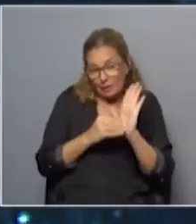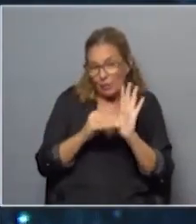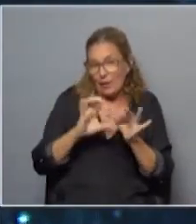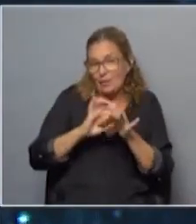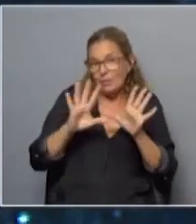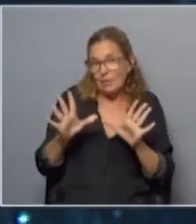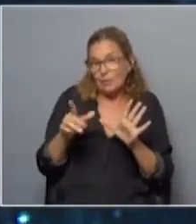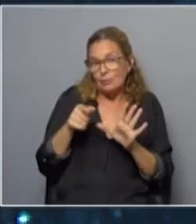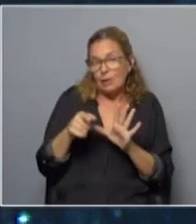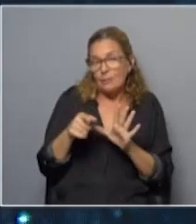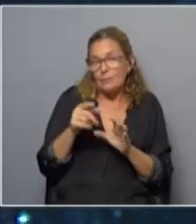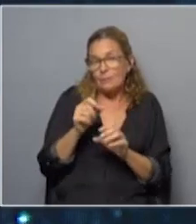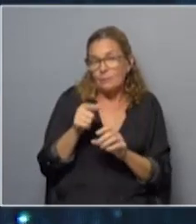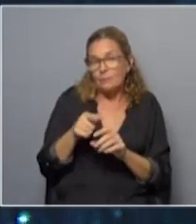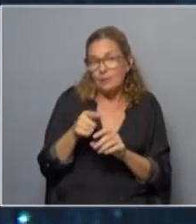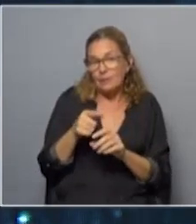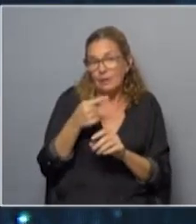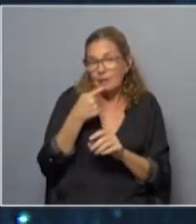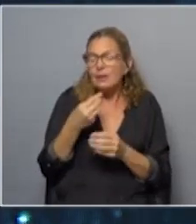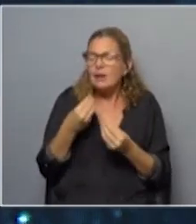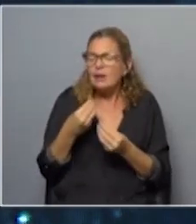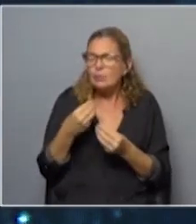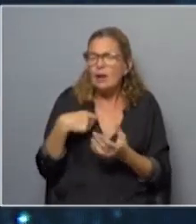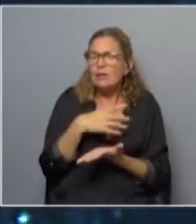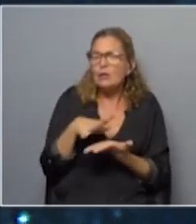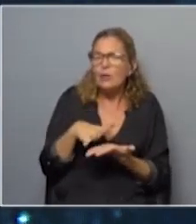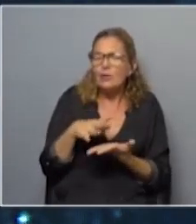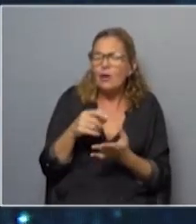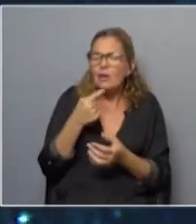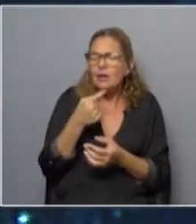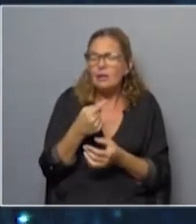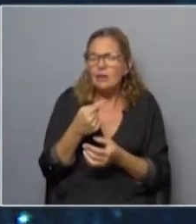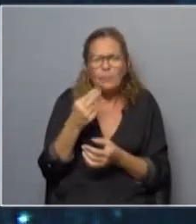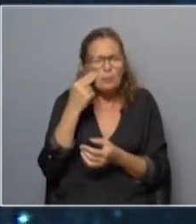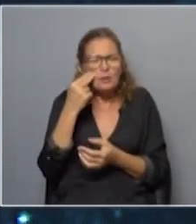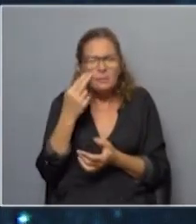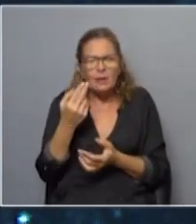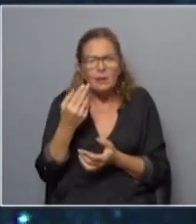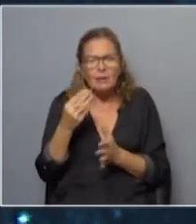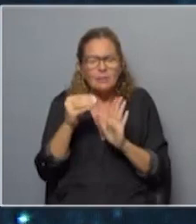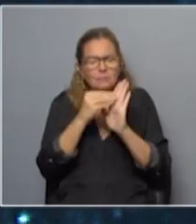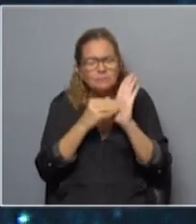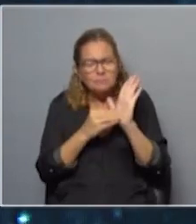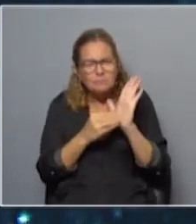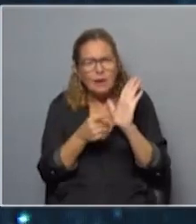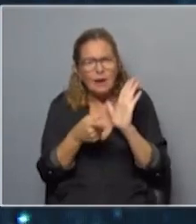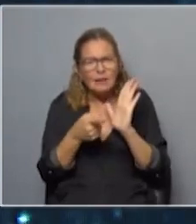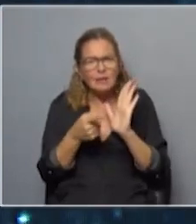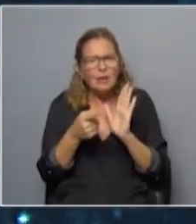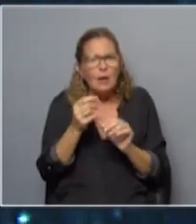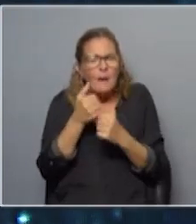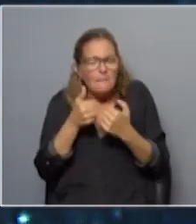porque una vez que usted empieza a definir qué es lo que es un abuso qué se define y qué se registra ahí es donde empieza